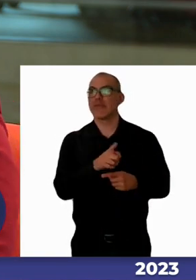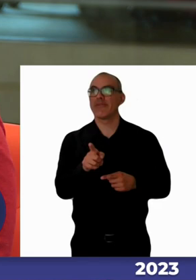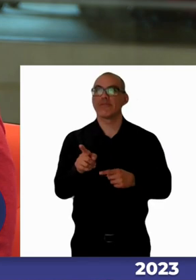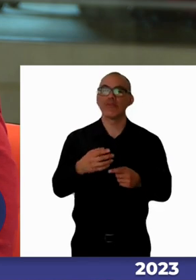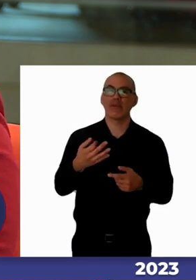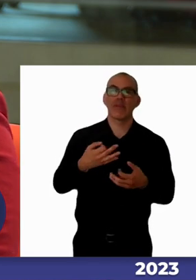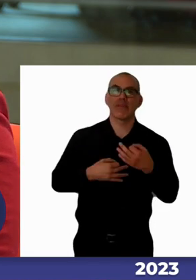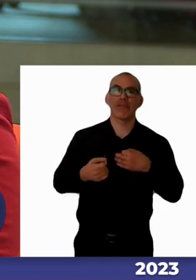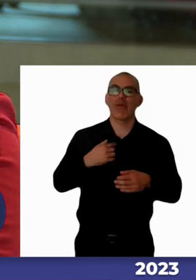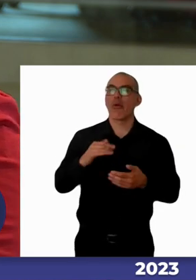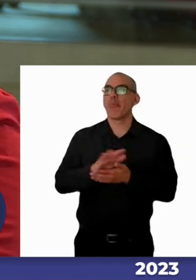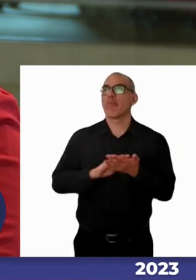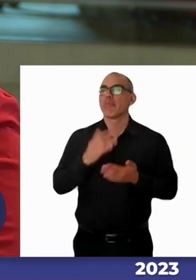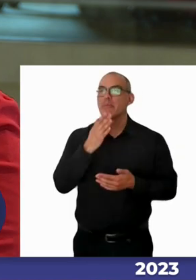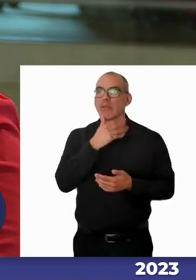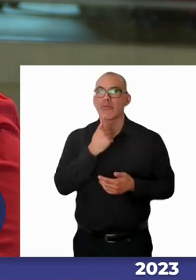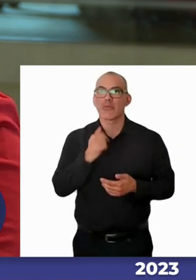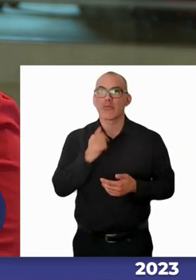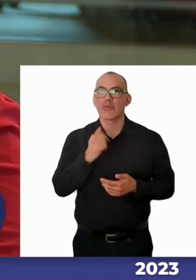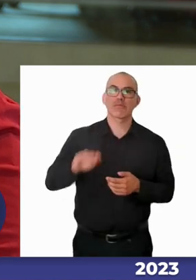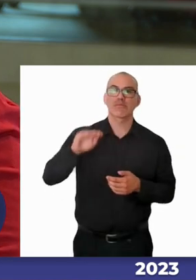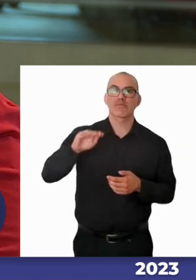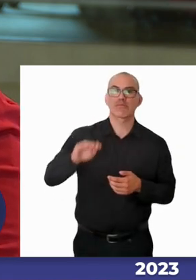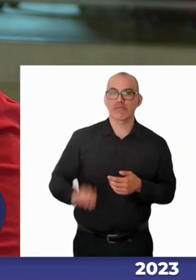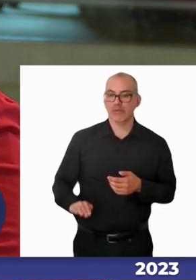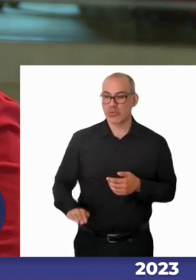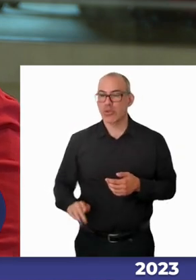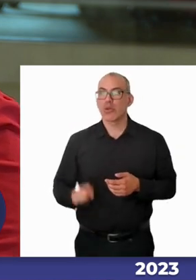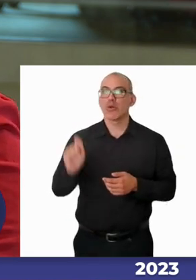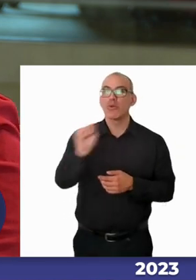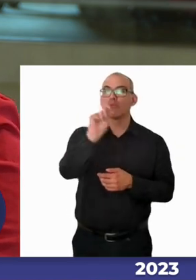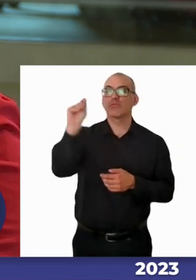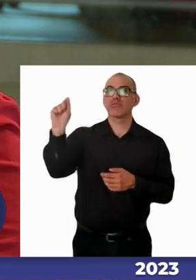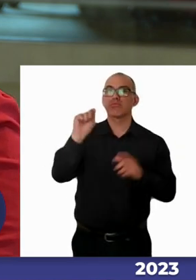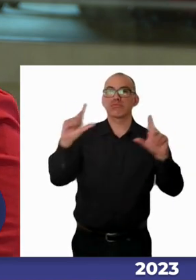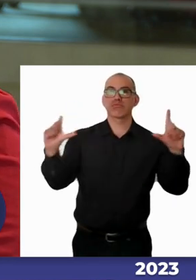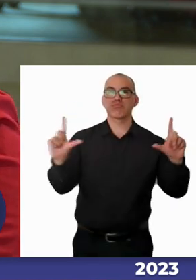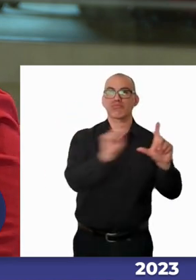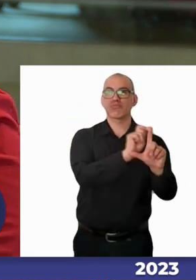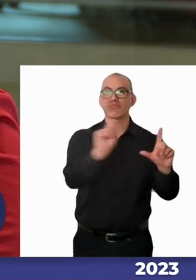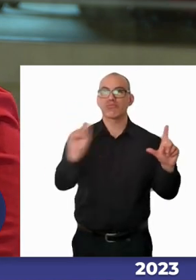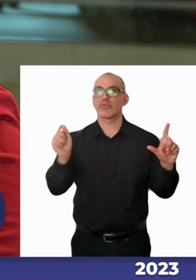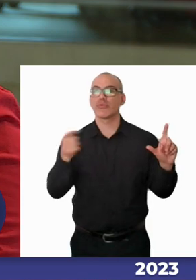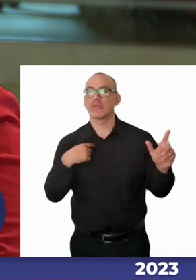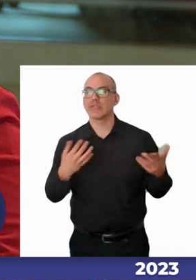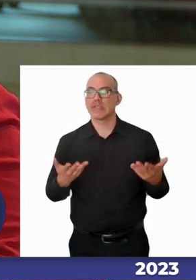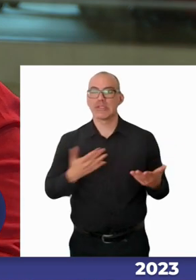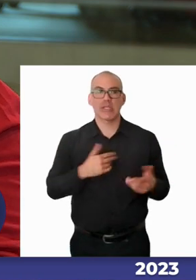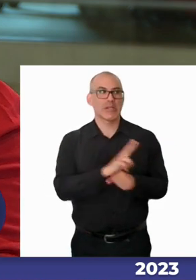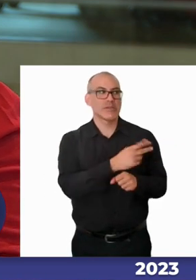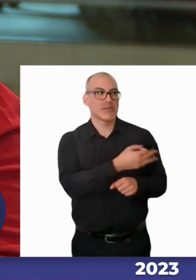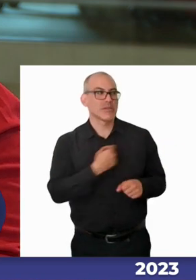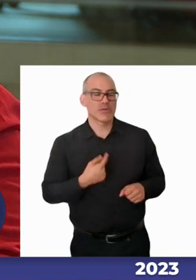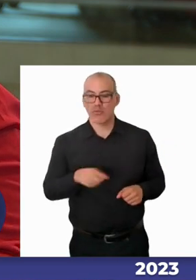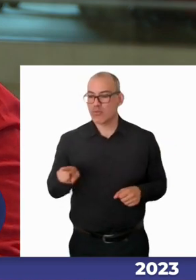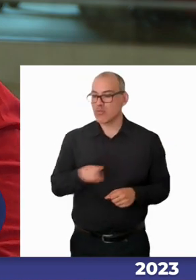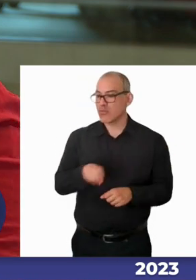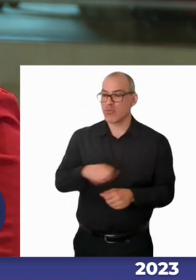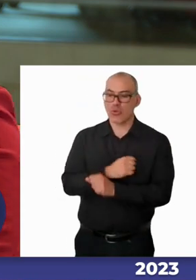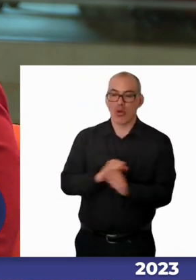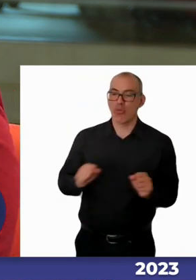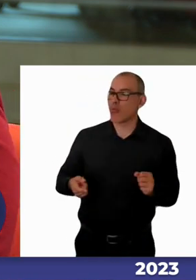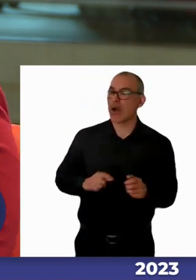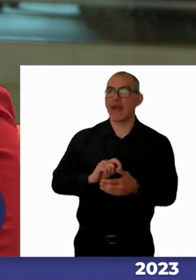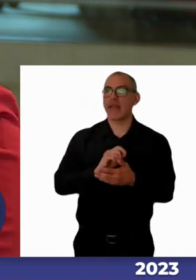llega al principio de la pizarra y ese profesor dice que yo no tengo la capacidad para hacer clases o sea estamos juzgando la capacidad de una persona